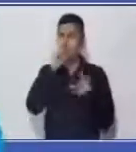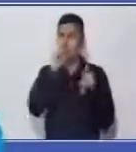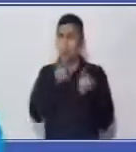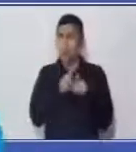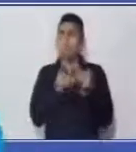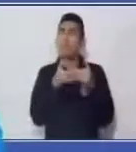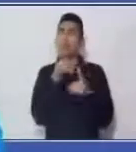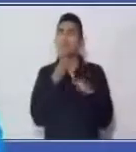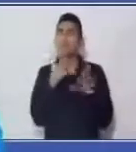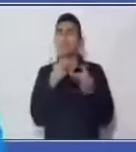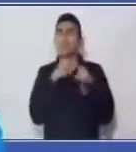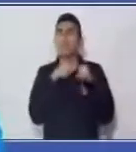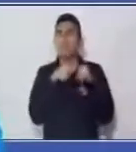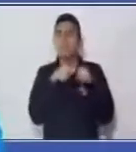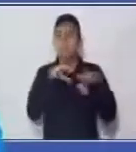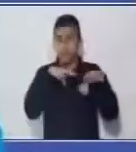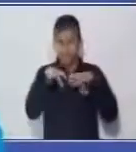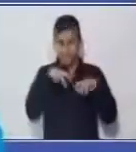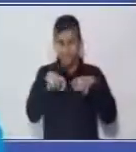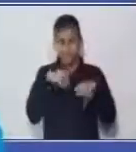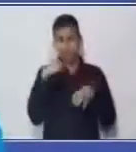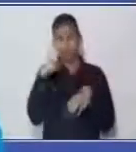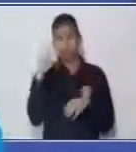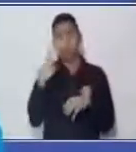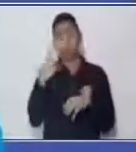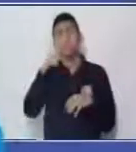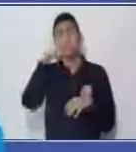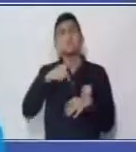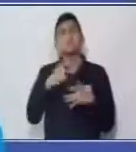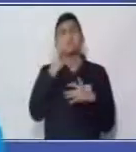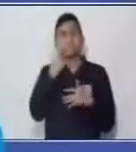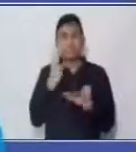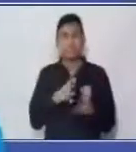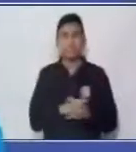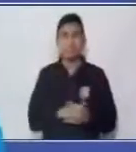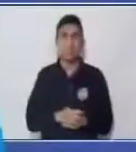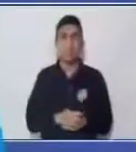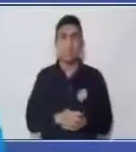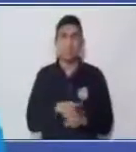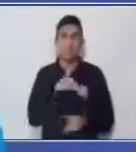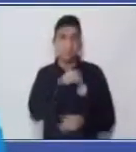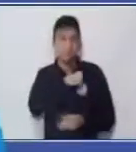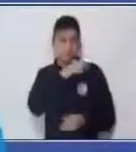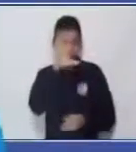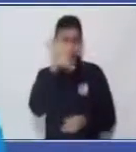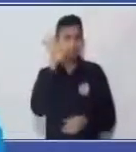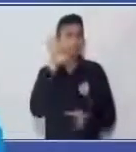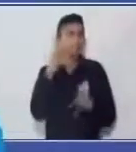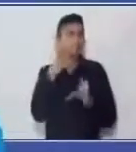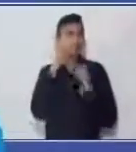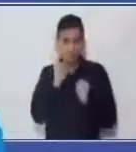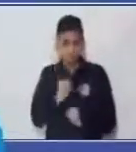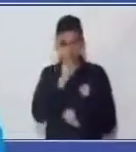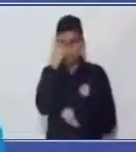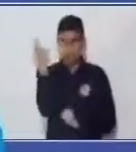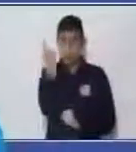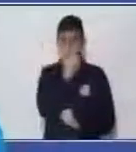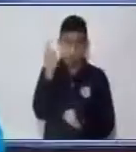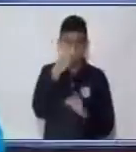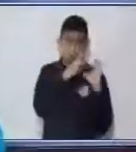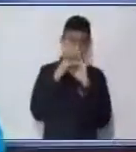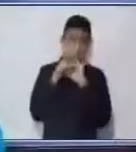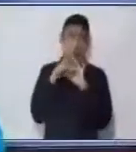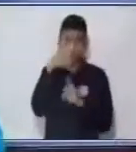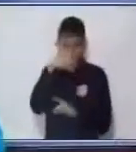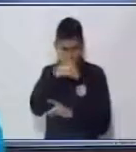fácil, depende de las actividades que hagamos. Vamos a ver, los invito a que trabajemos todos juntos. Si